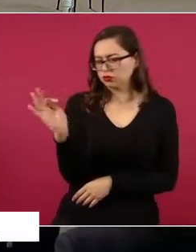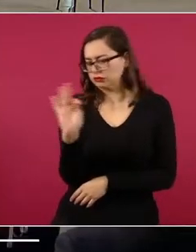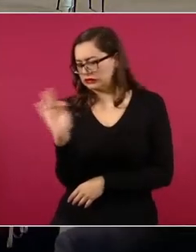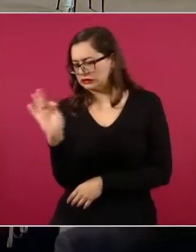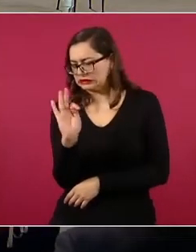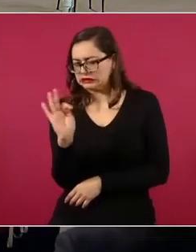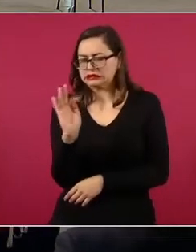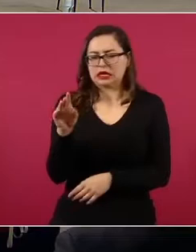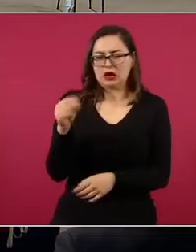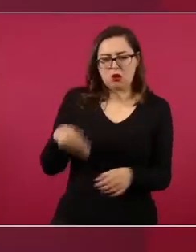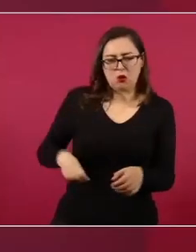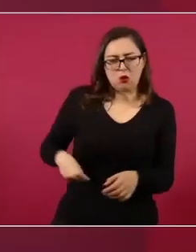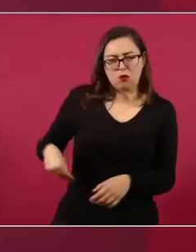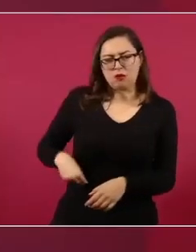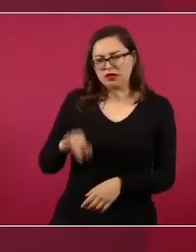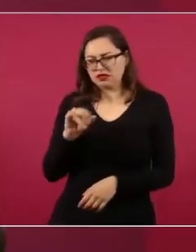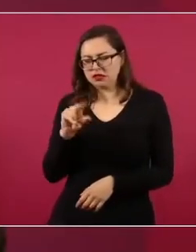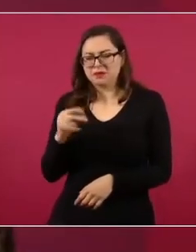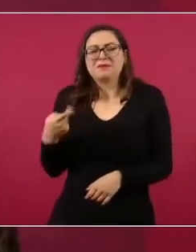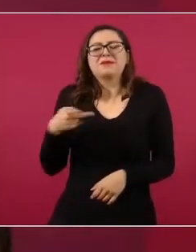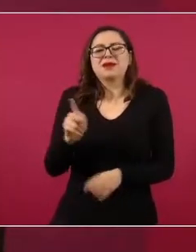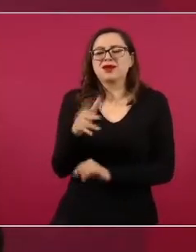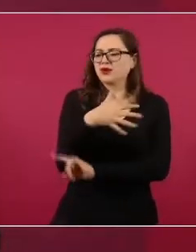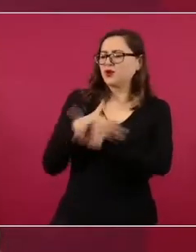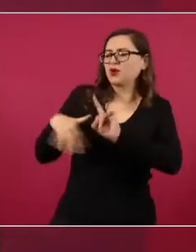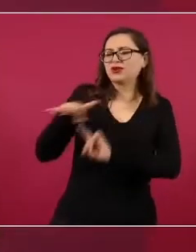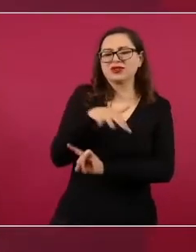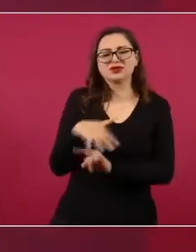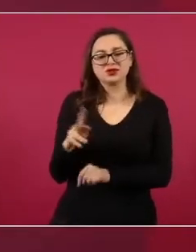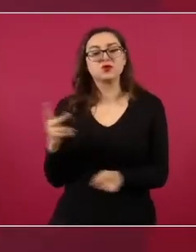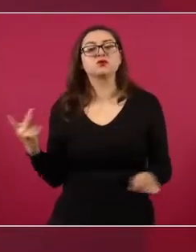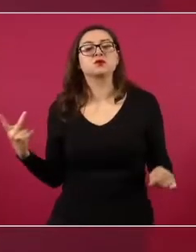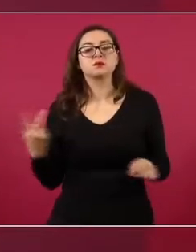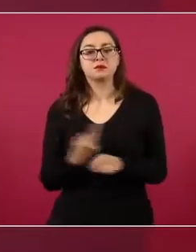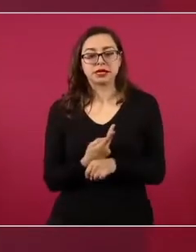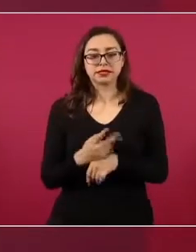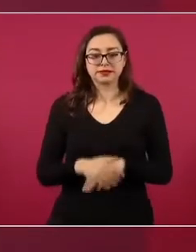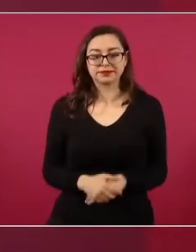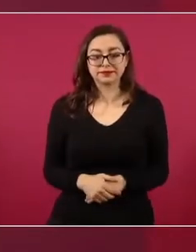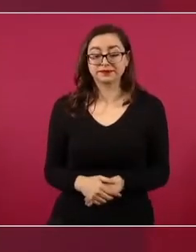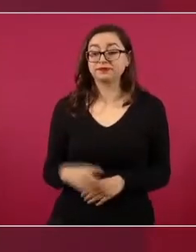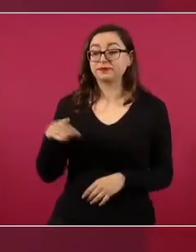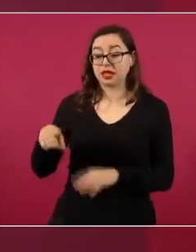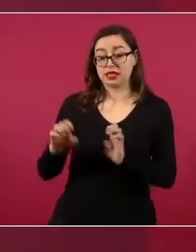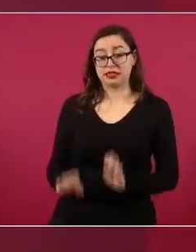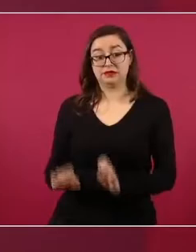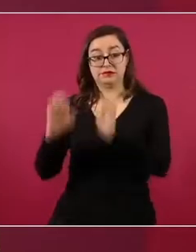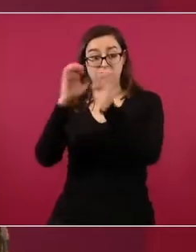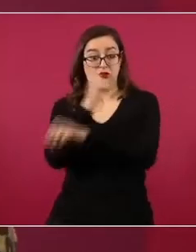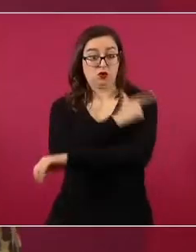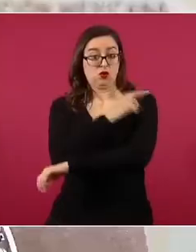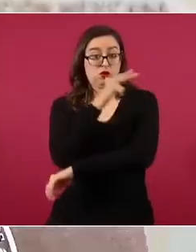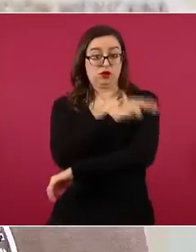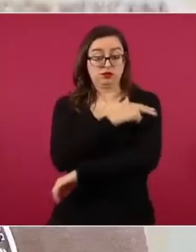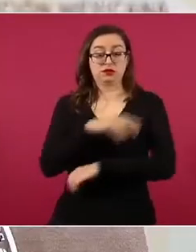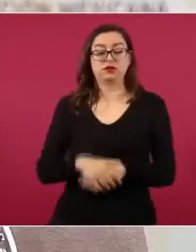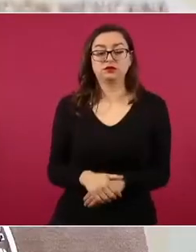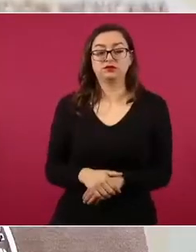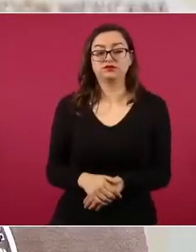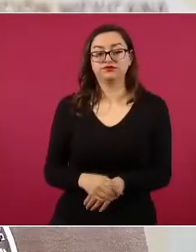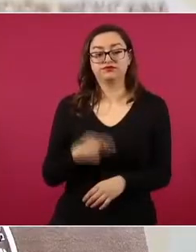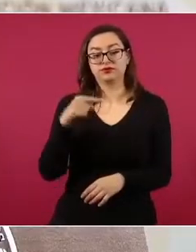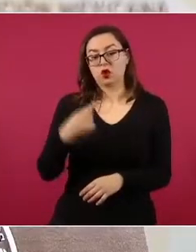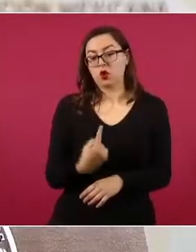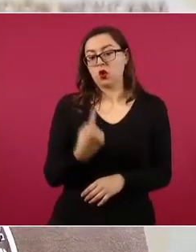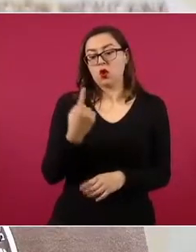Pero vamos a los hechos. Lo que sucedió es que en una unidad de la Guardia Nacional viajaba el familiar de uno de